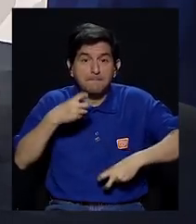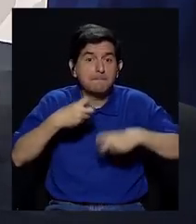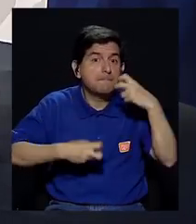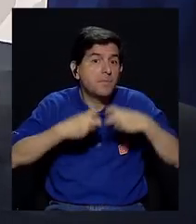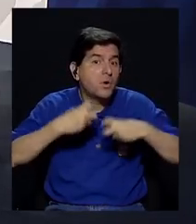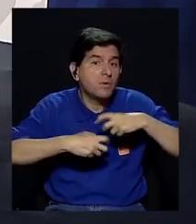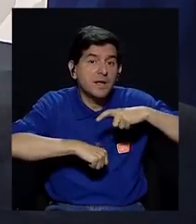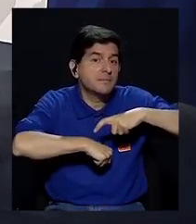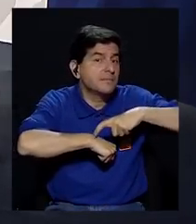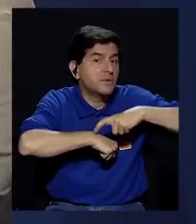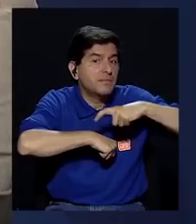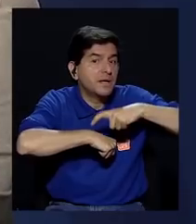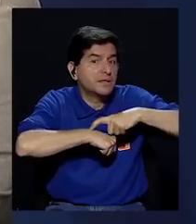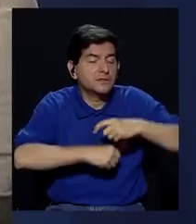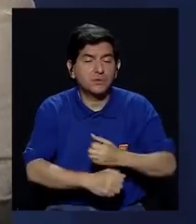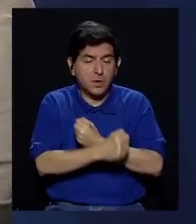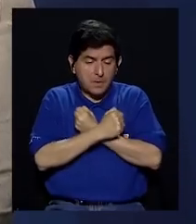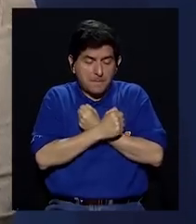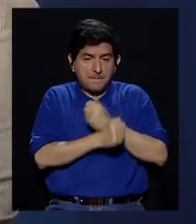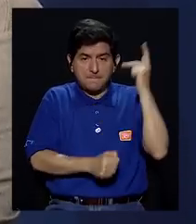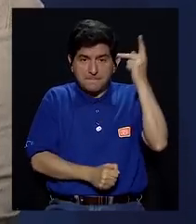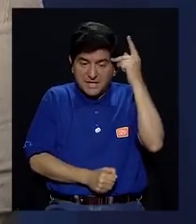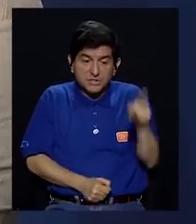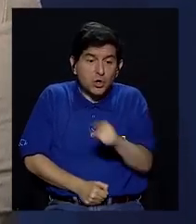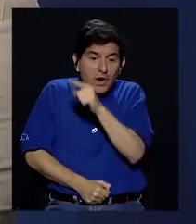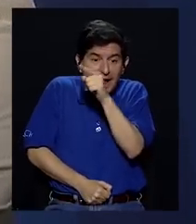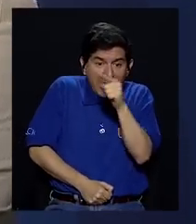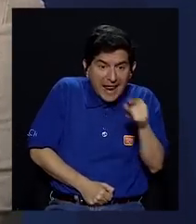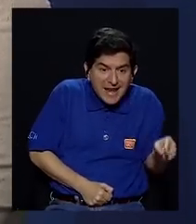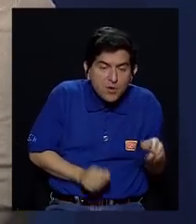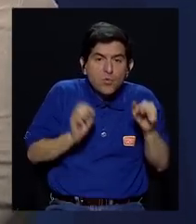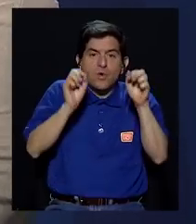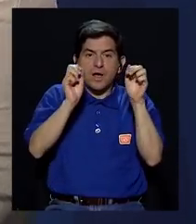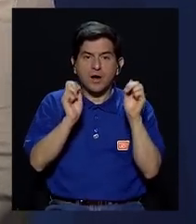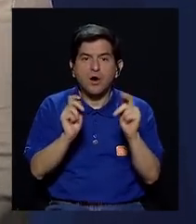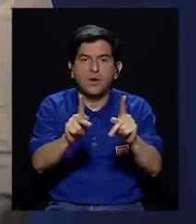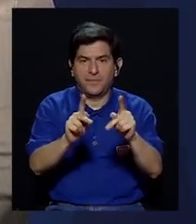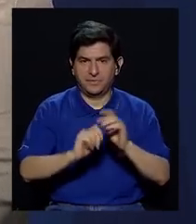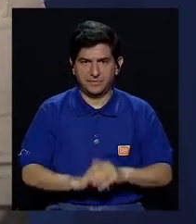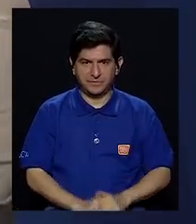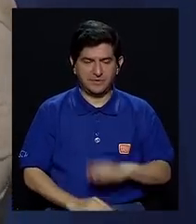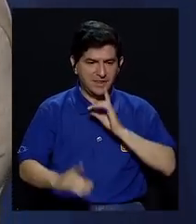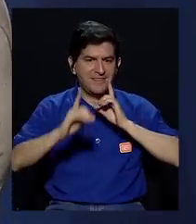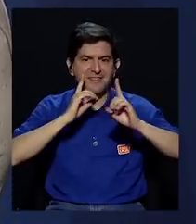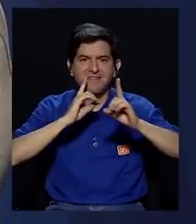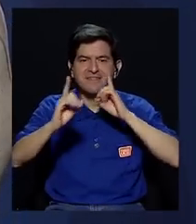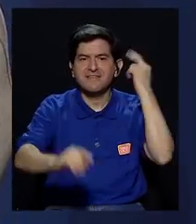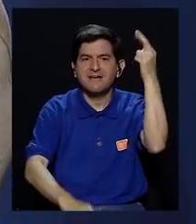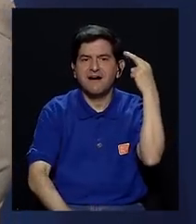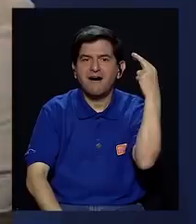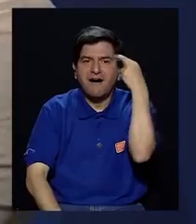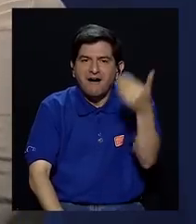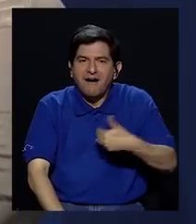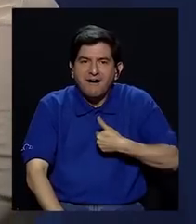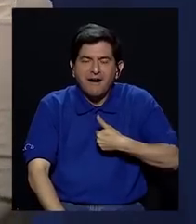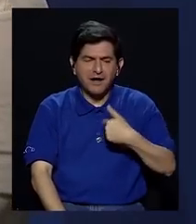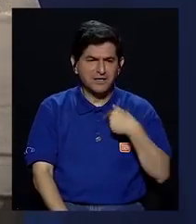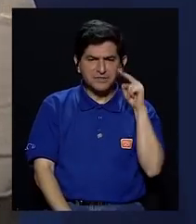El problema es cuando las pasiones políticas anulan la posibilidad de un diálogo razonado. Entonces, lo que yo estoy